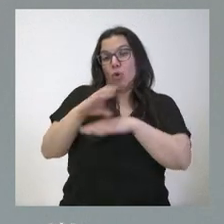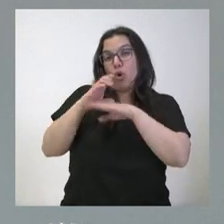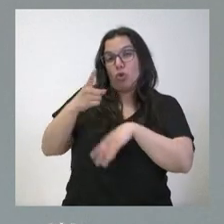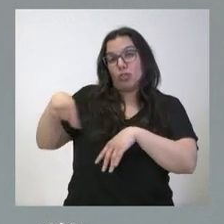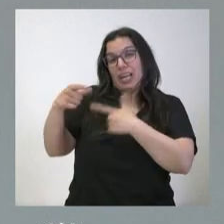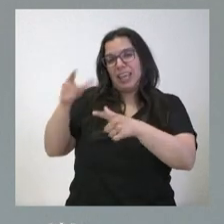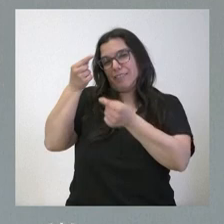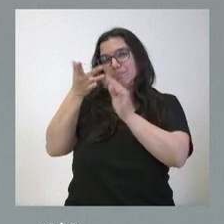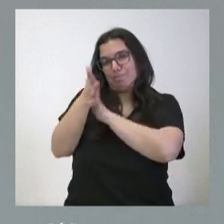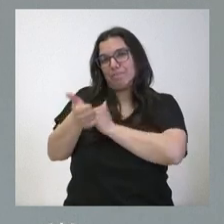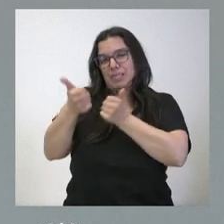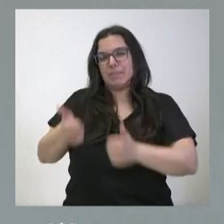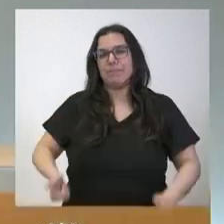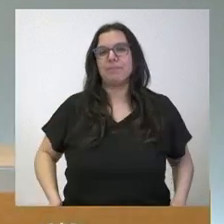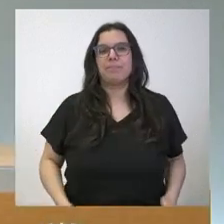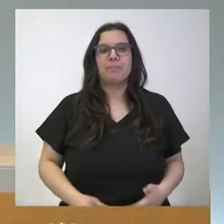informar con más detalle